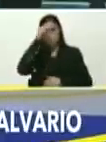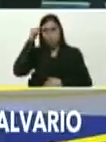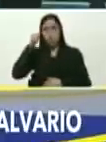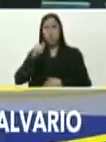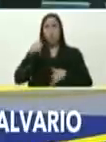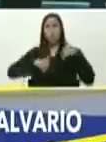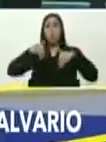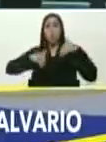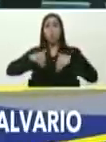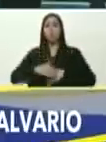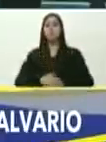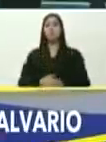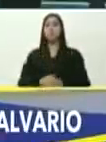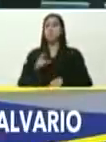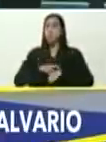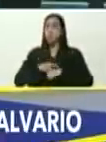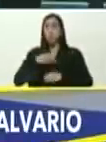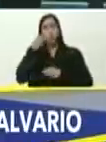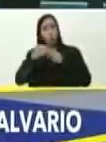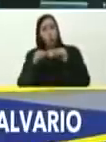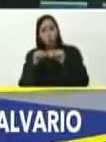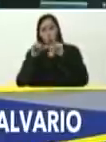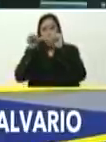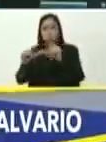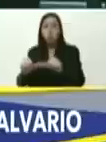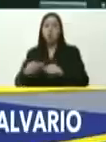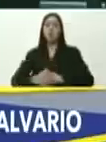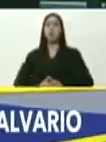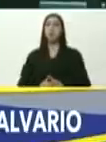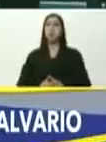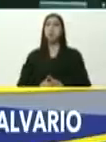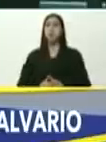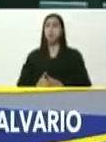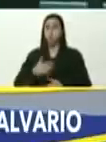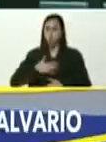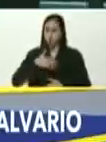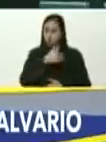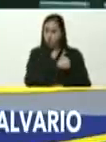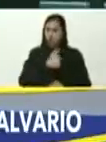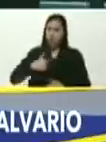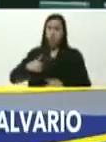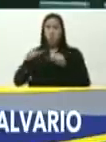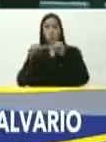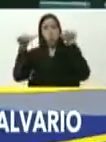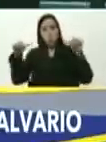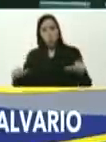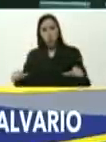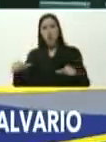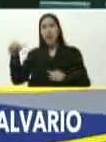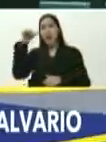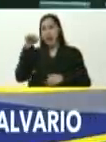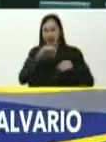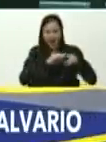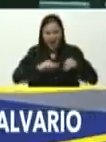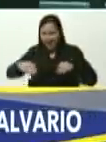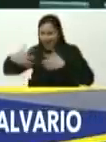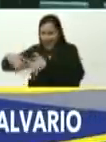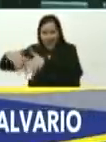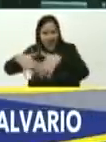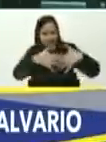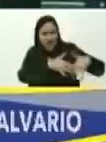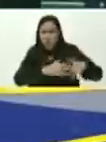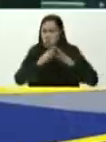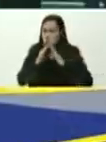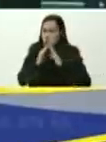es una etapa, de construcción, y de avance, y yo quiero, que todo el sistema, de las hidrológicas, todo, Reverol,